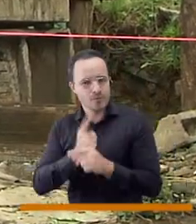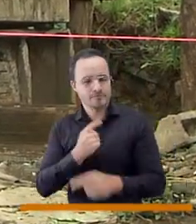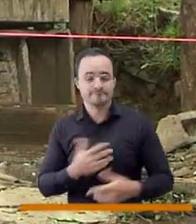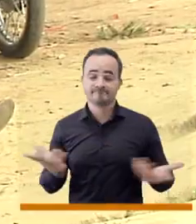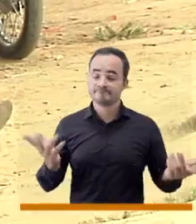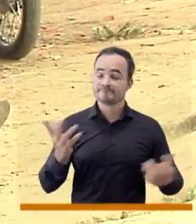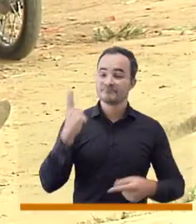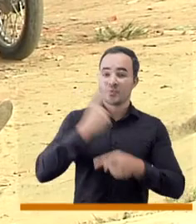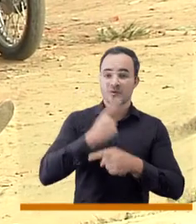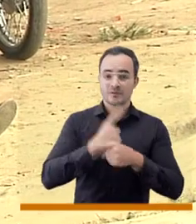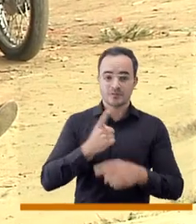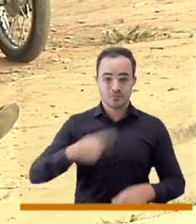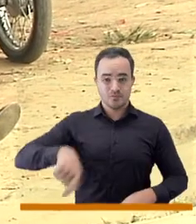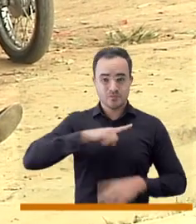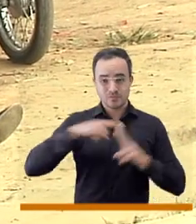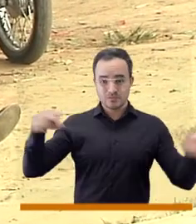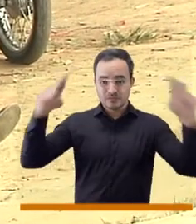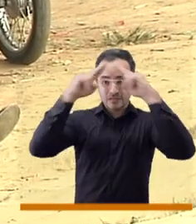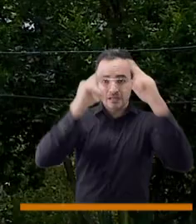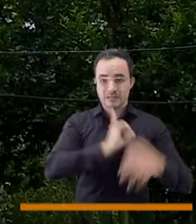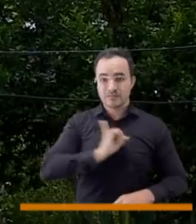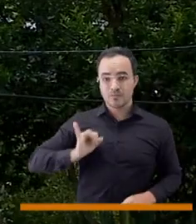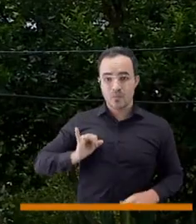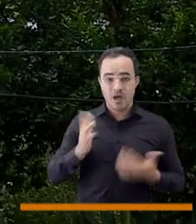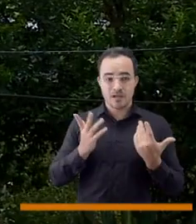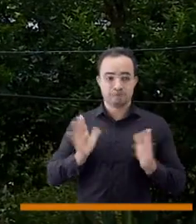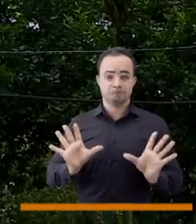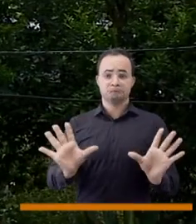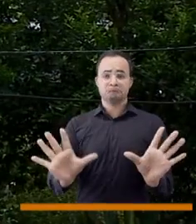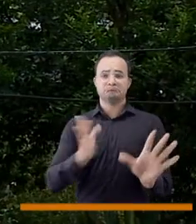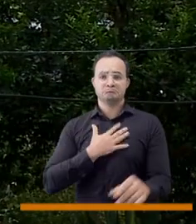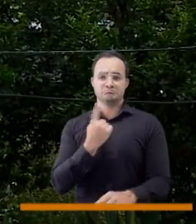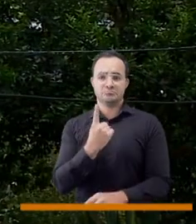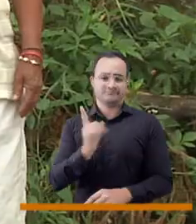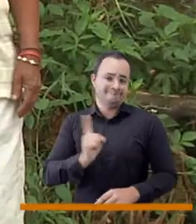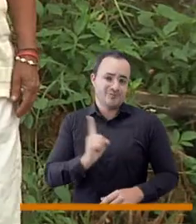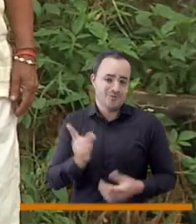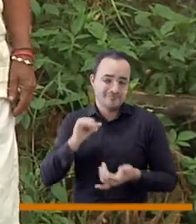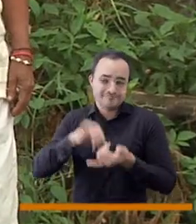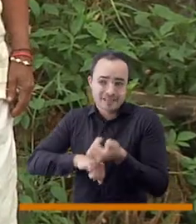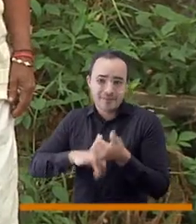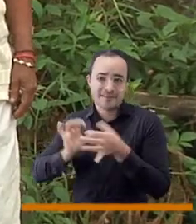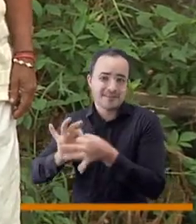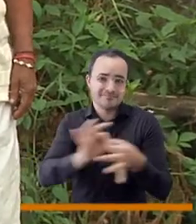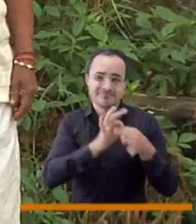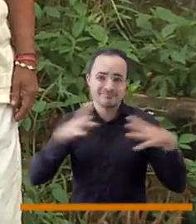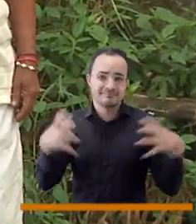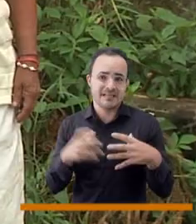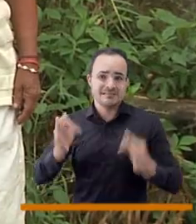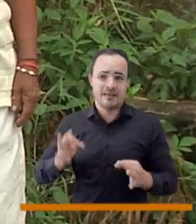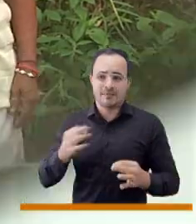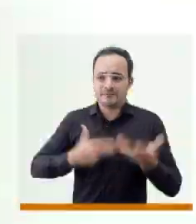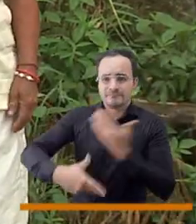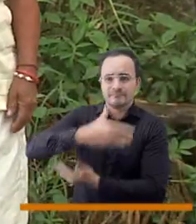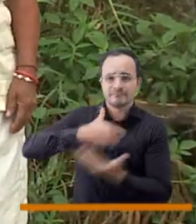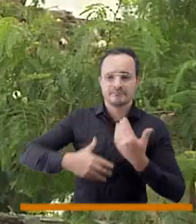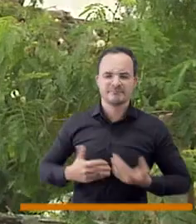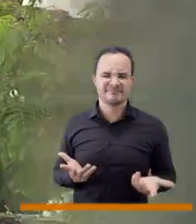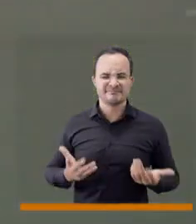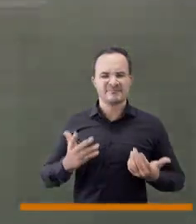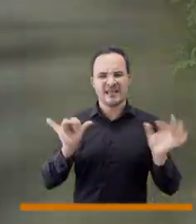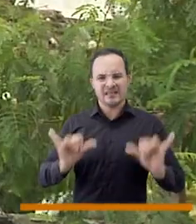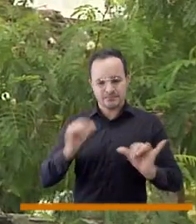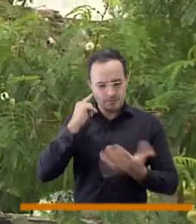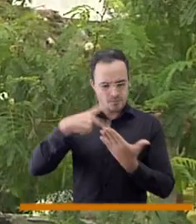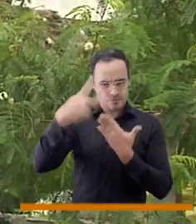individual pero también comunitaria. No somos seres individuales, somos seres dependientes, dependemos del otro. Entonces, desde el proyecto